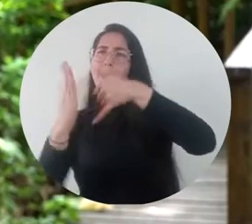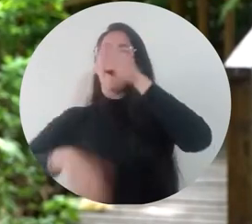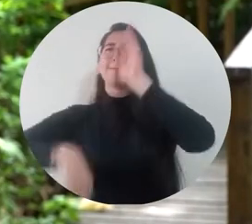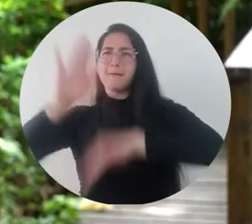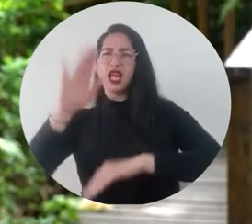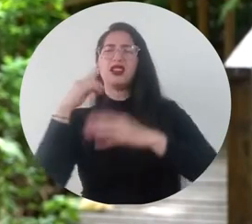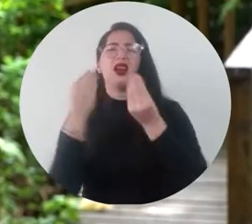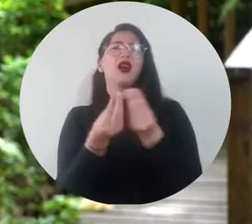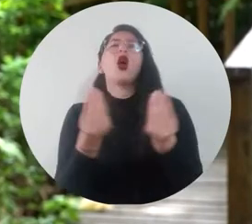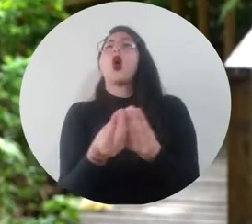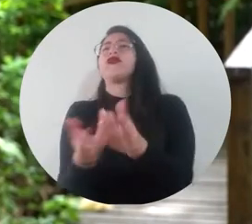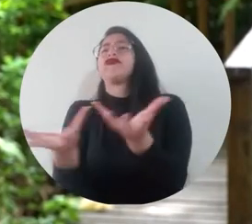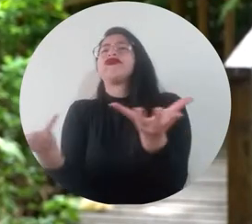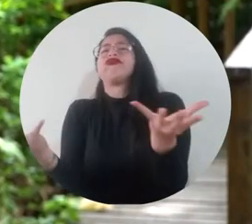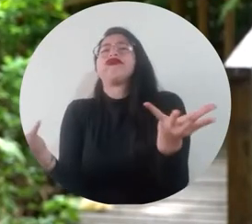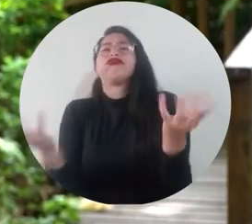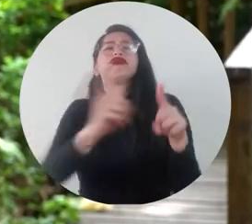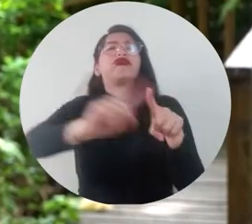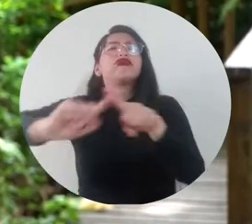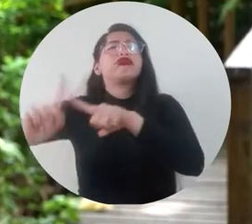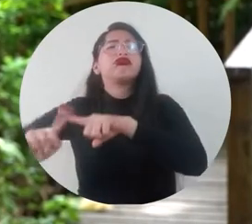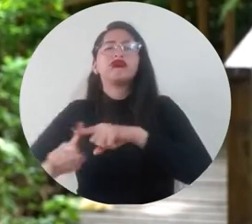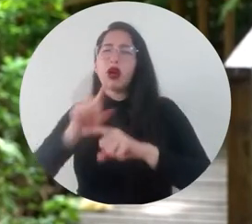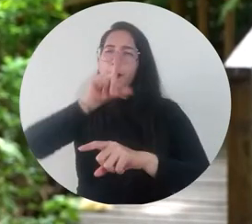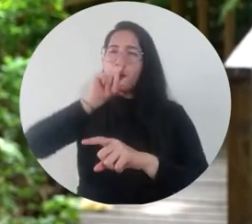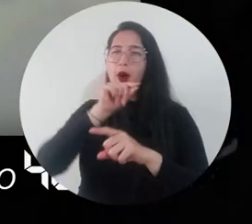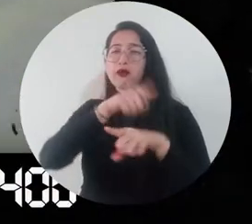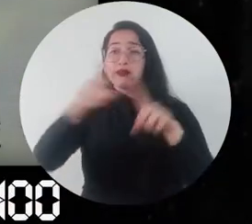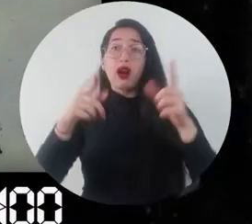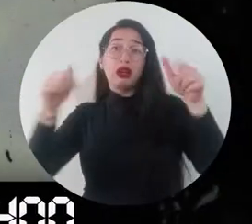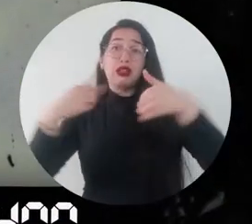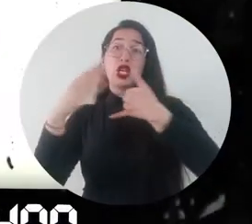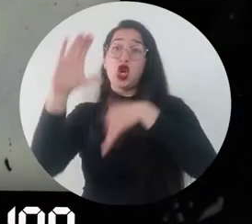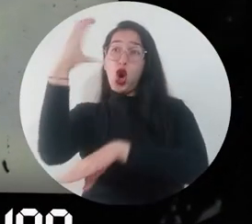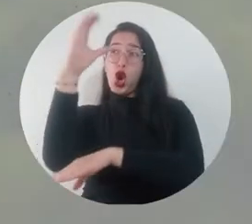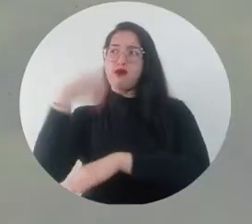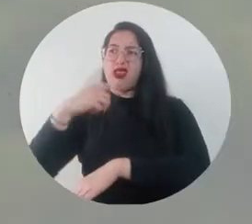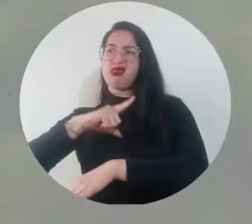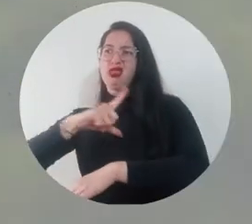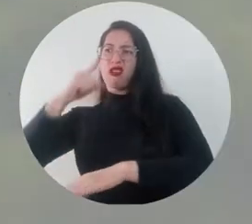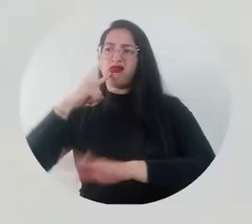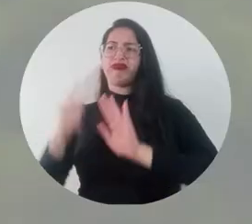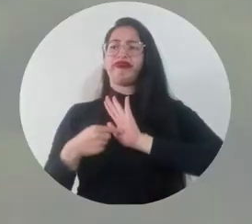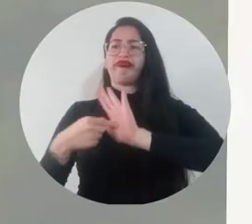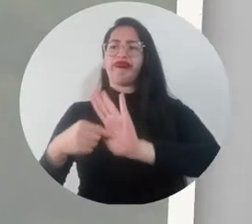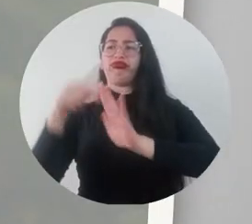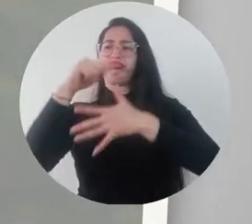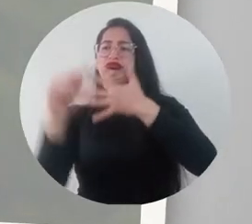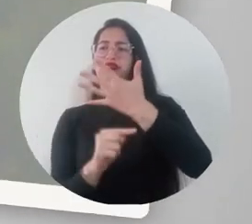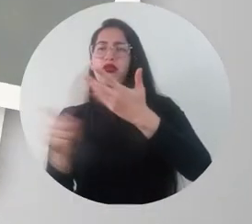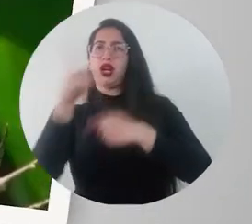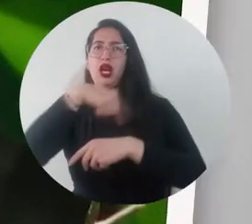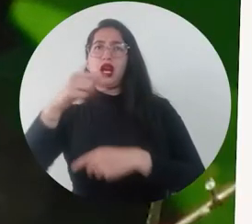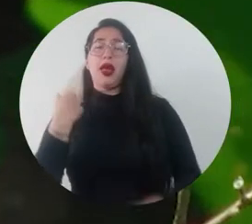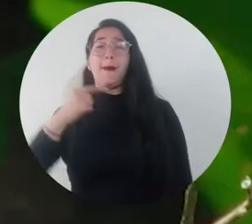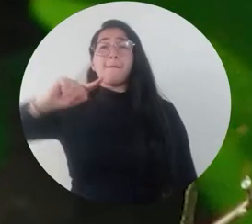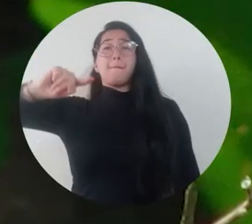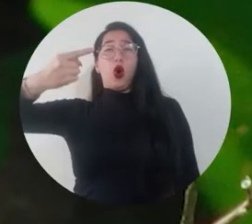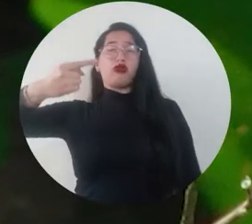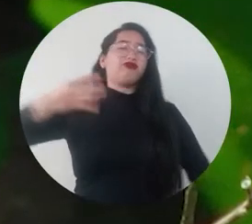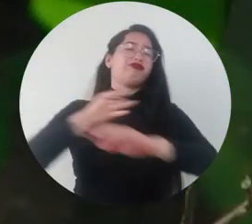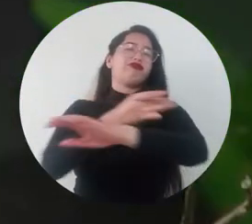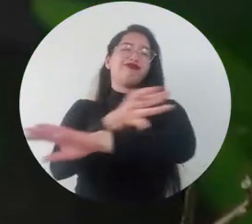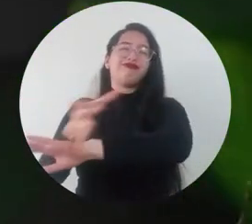cuál es el país con mayor riqueza de especies de aves En este caso Colombia está liderando este gran conteo y esto nos hace quedar de